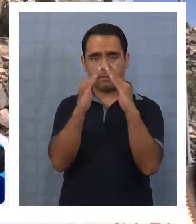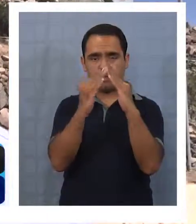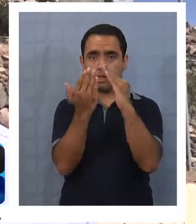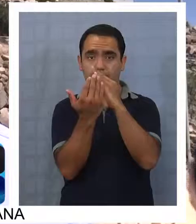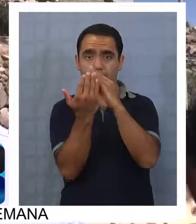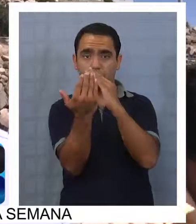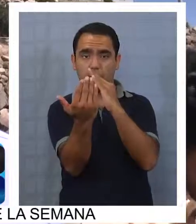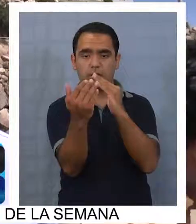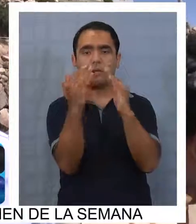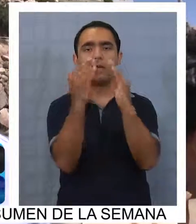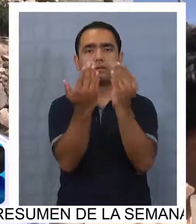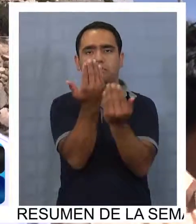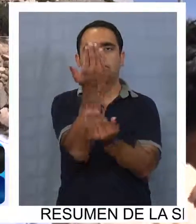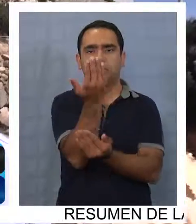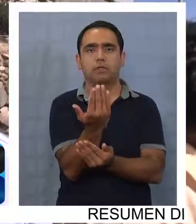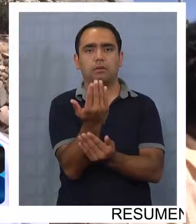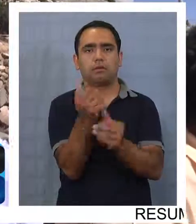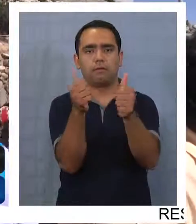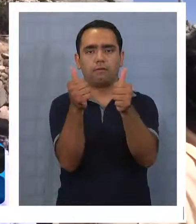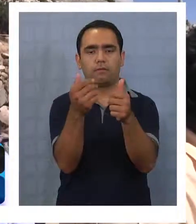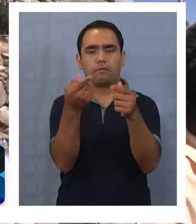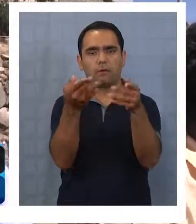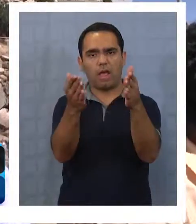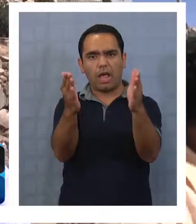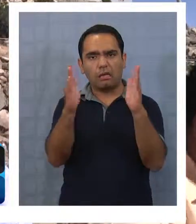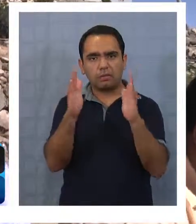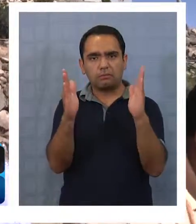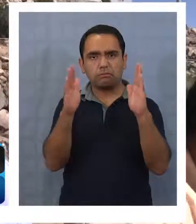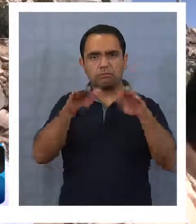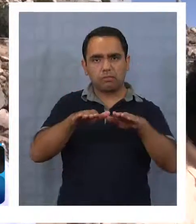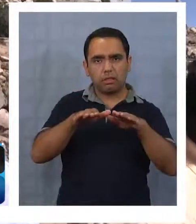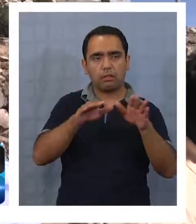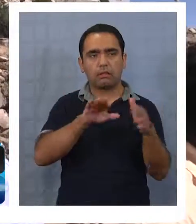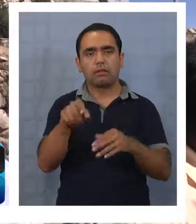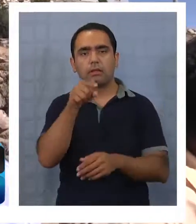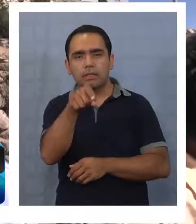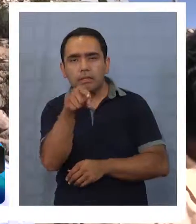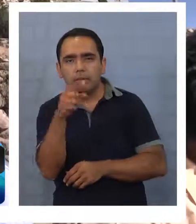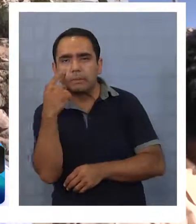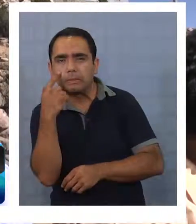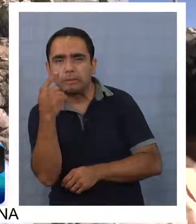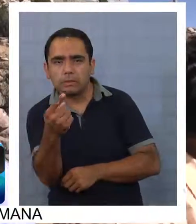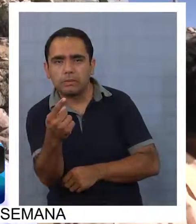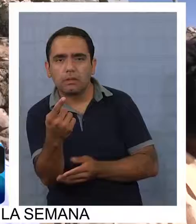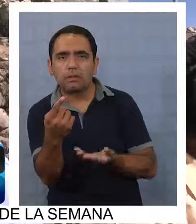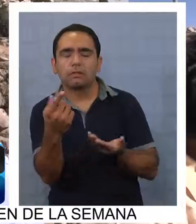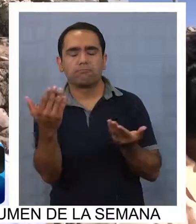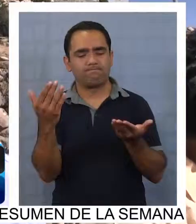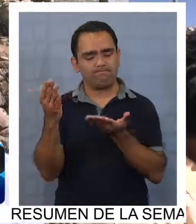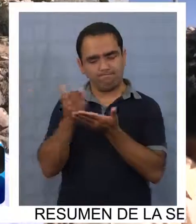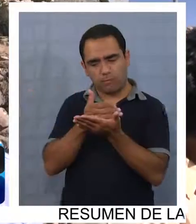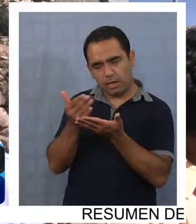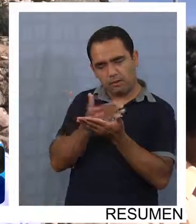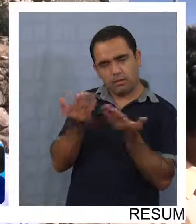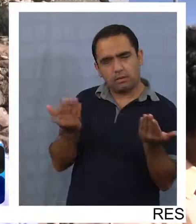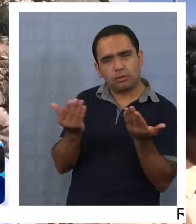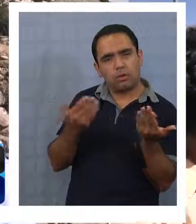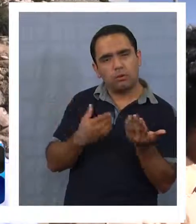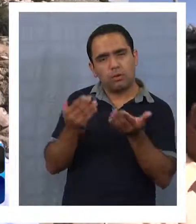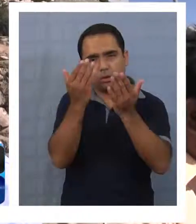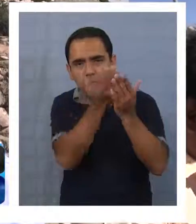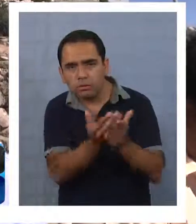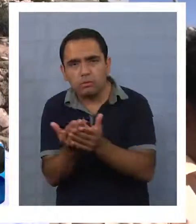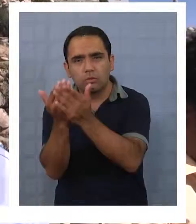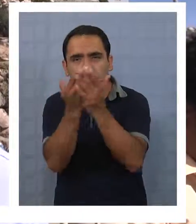parte frontal y la parte trasera. Ese es el estado en que encontramos la iglesia y a partir de ese instante empezamos a elaborar los estudios como